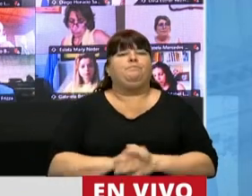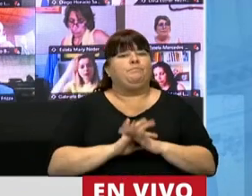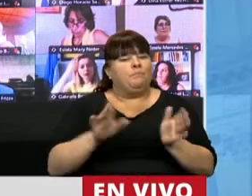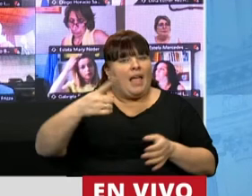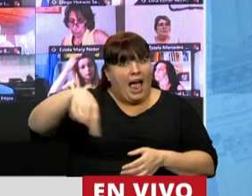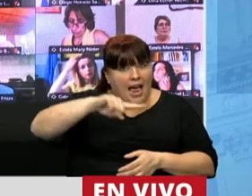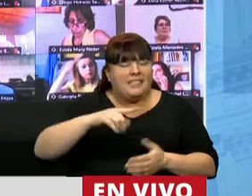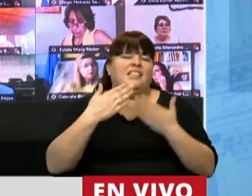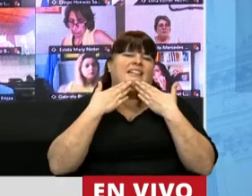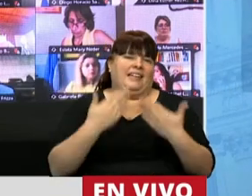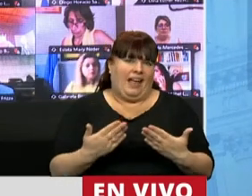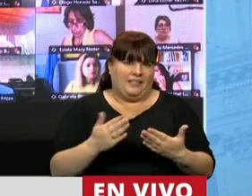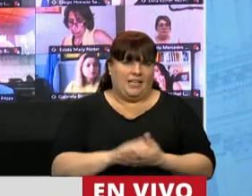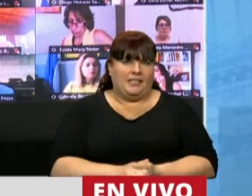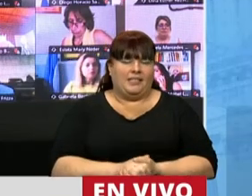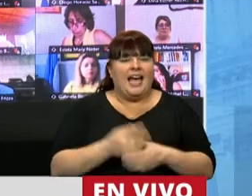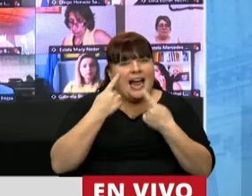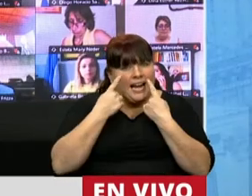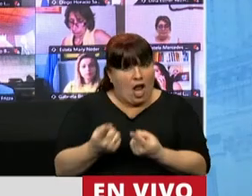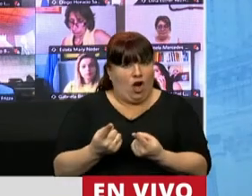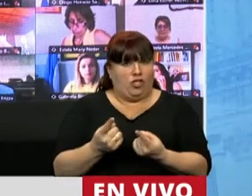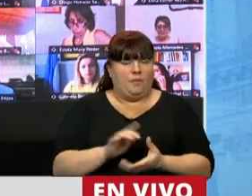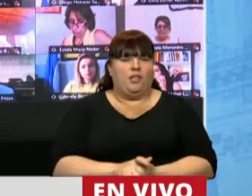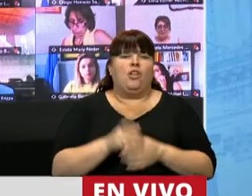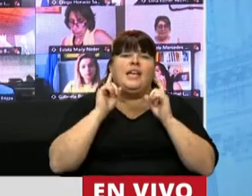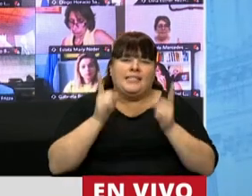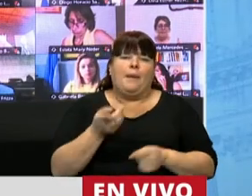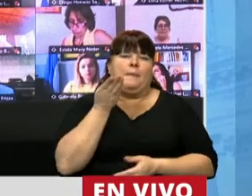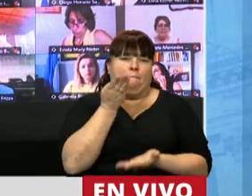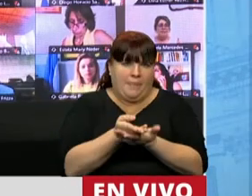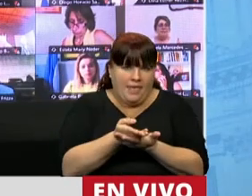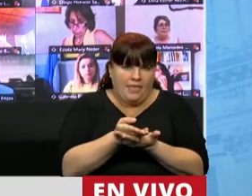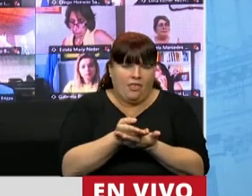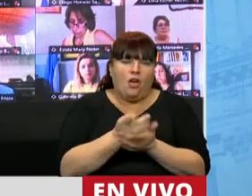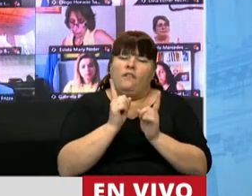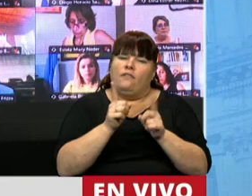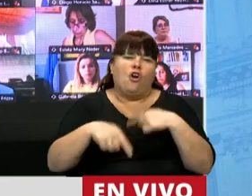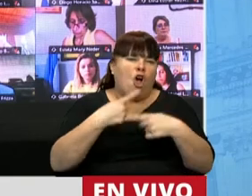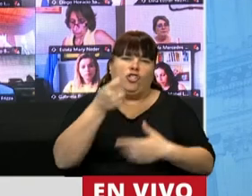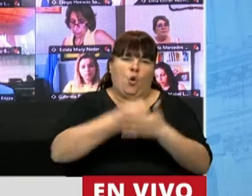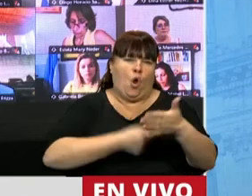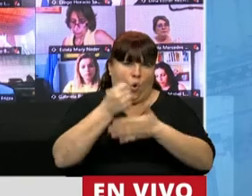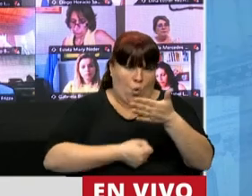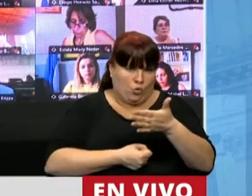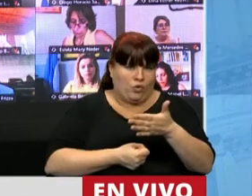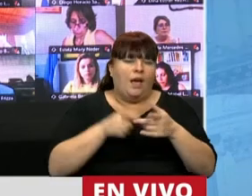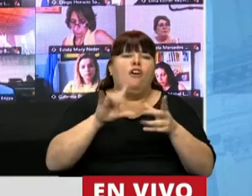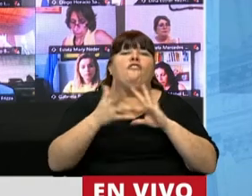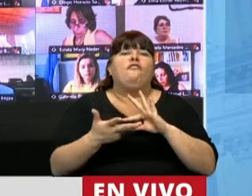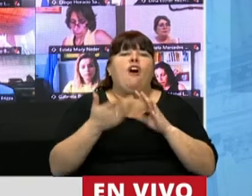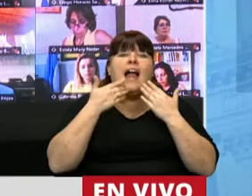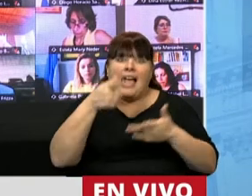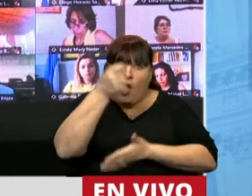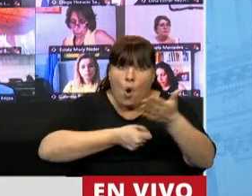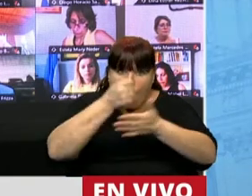a ellas un agradecimiento, un reconocimiento y también un pedido, que sigan luchando, que es a través de